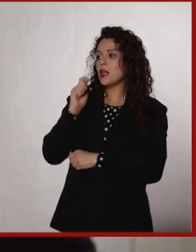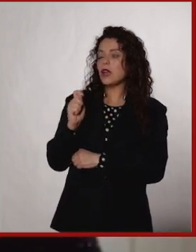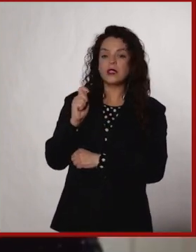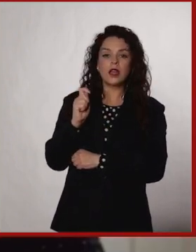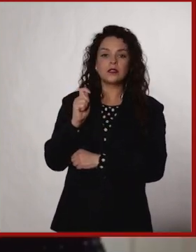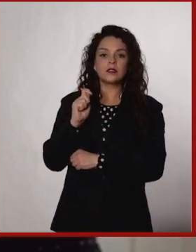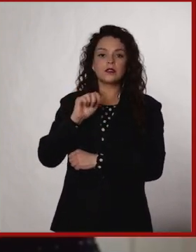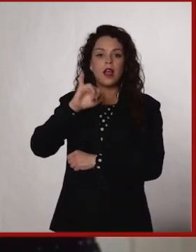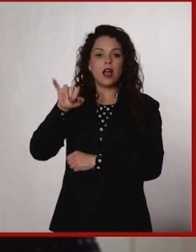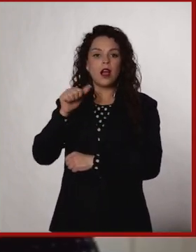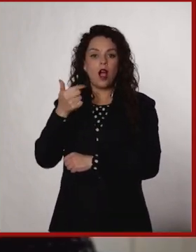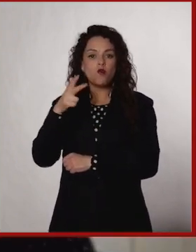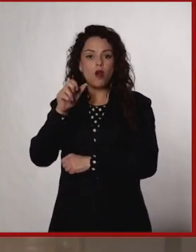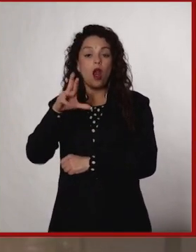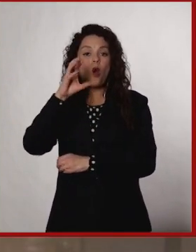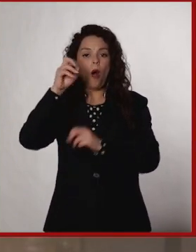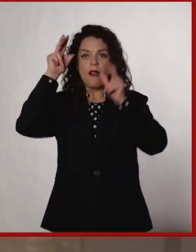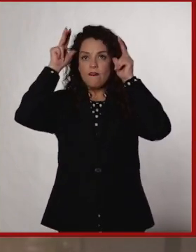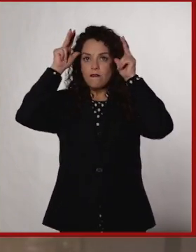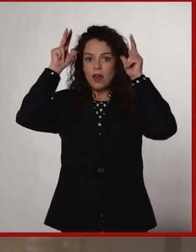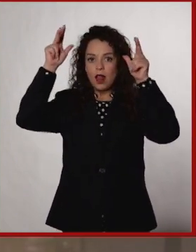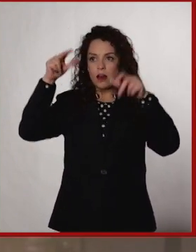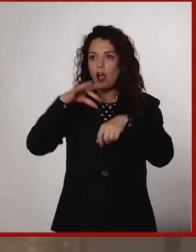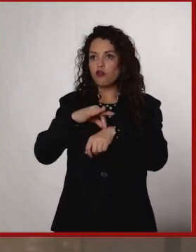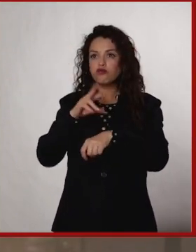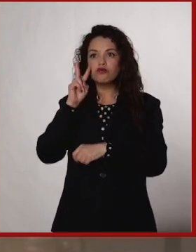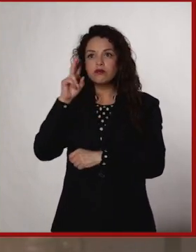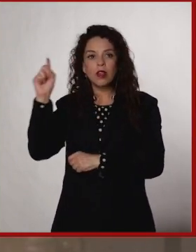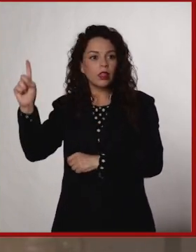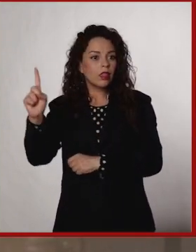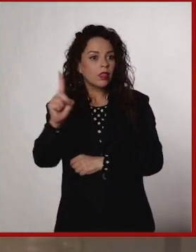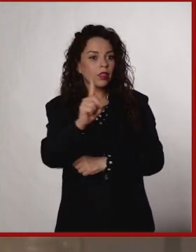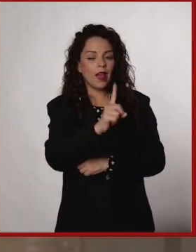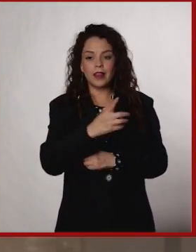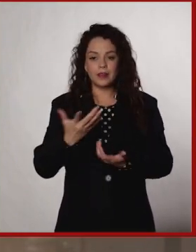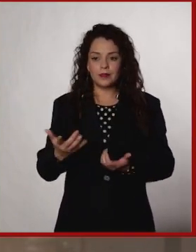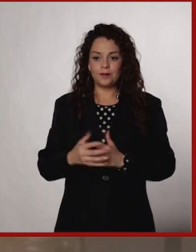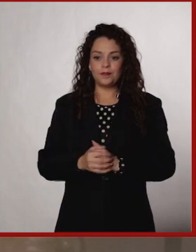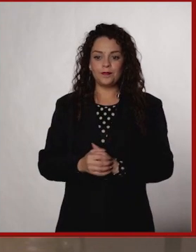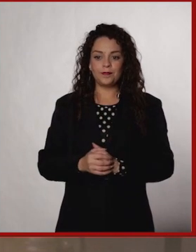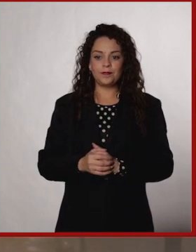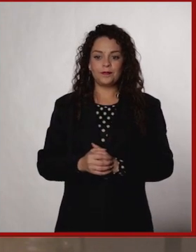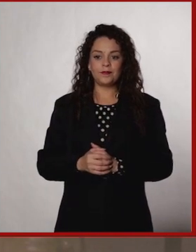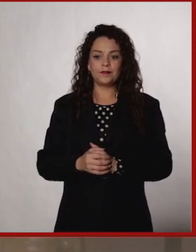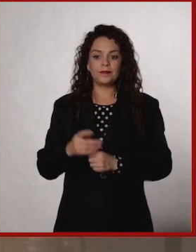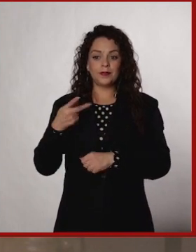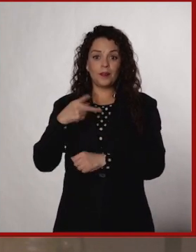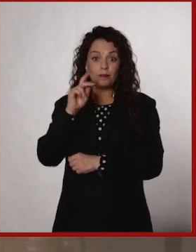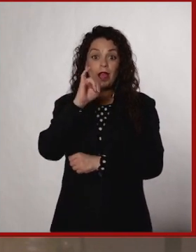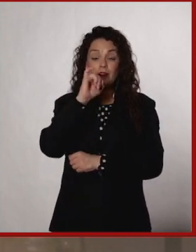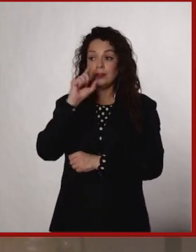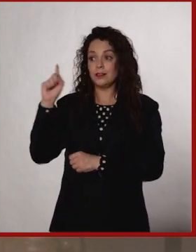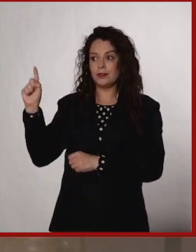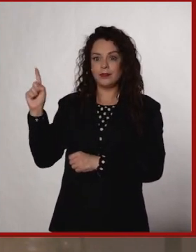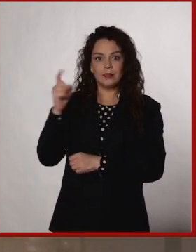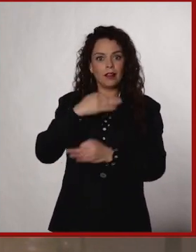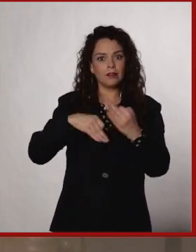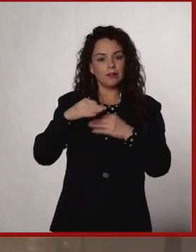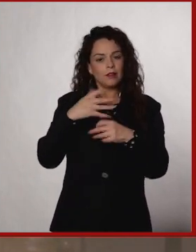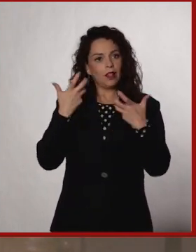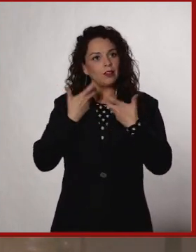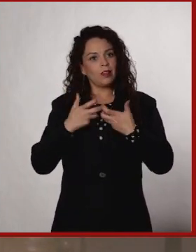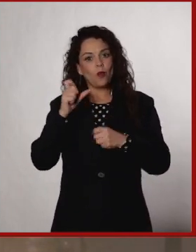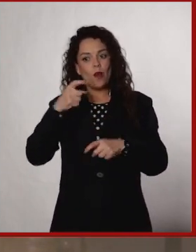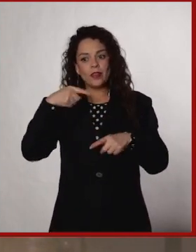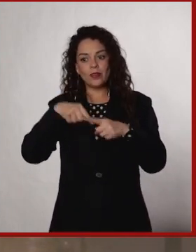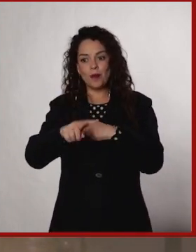un venado enfrente de nosotros. Que sí pasó al principio de la cuarentena, que todos